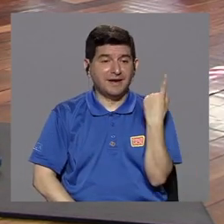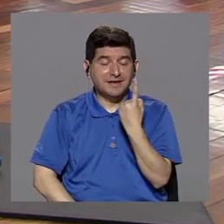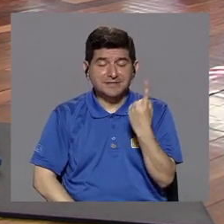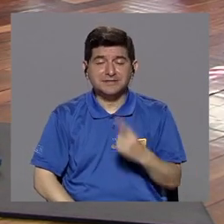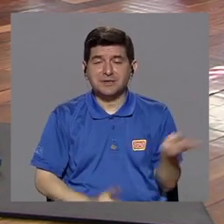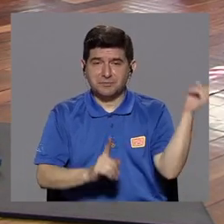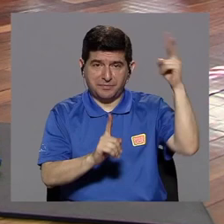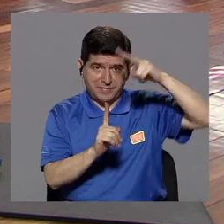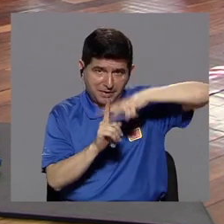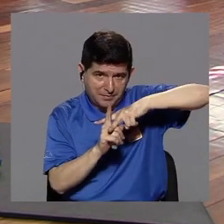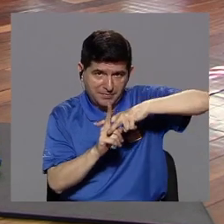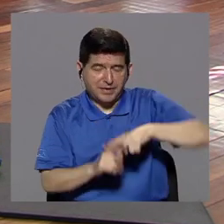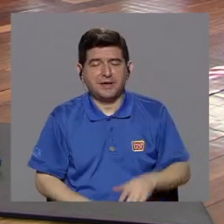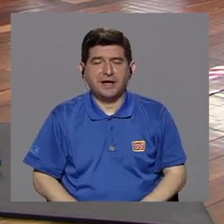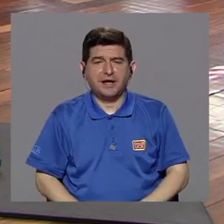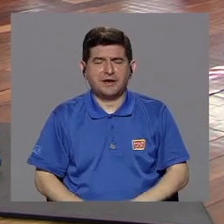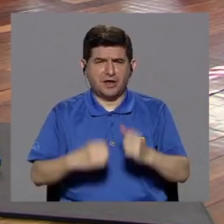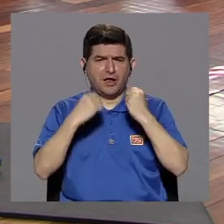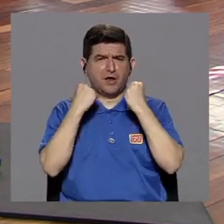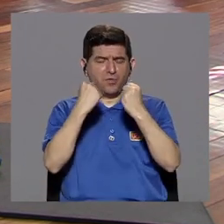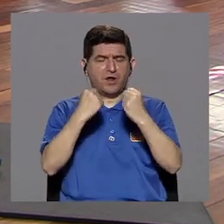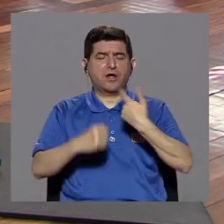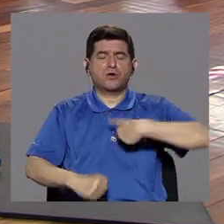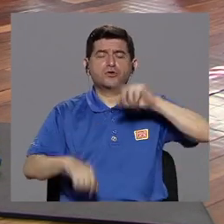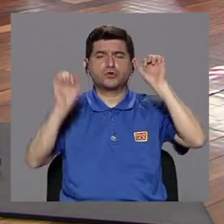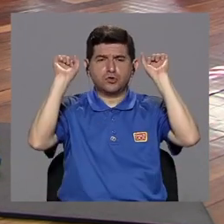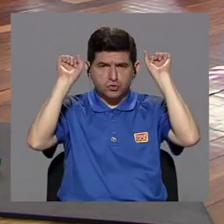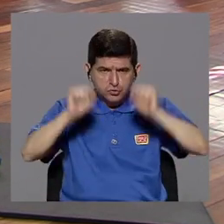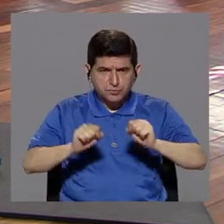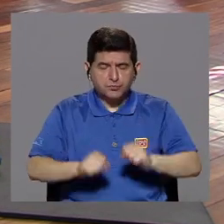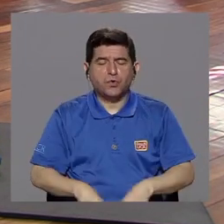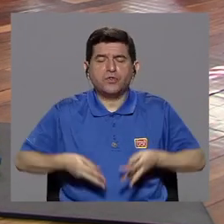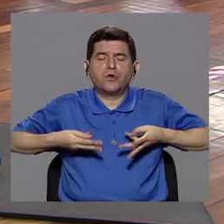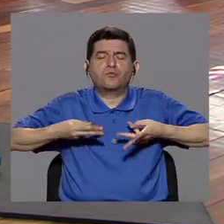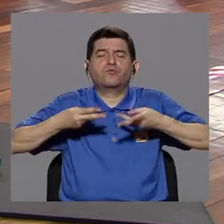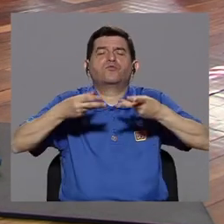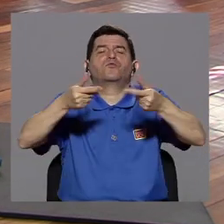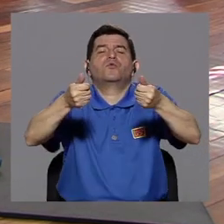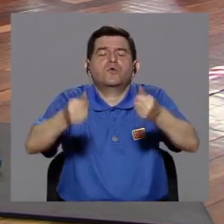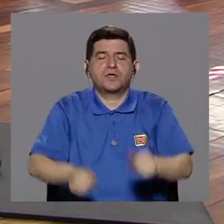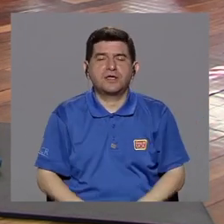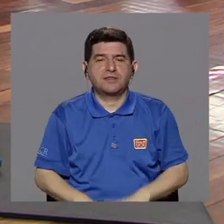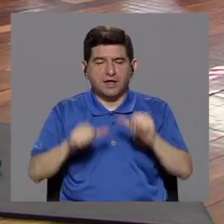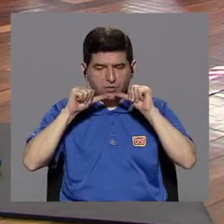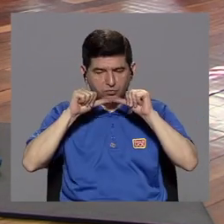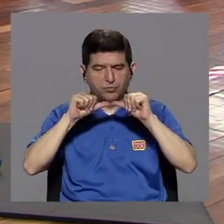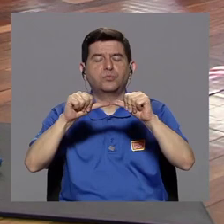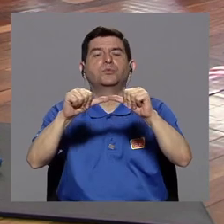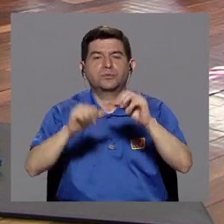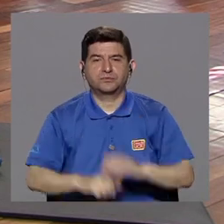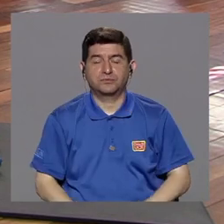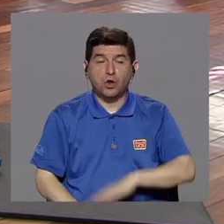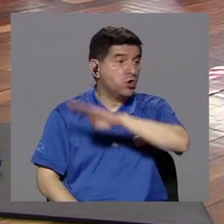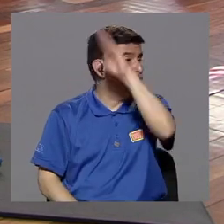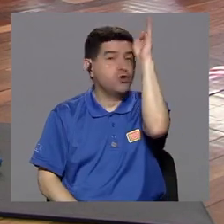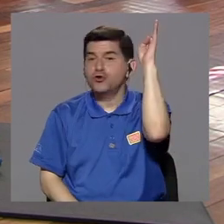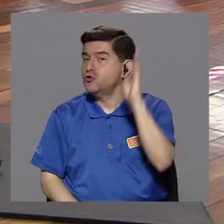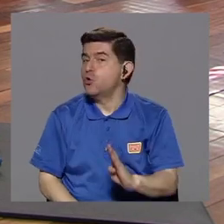Siempre vamos a ejecutarlo a una intensidad en que podemos hacerlo de manera fluida y constante.